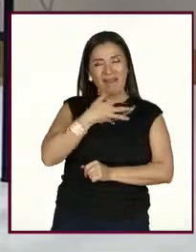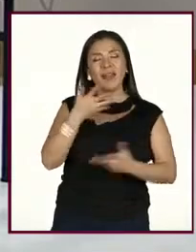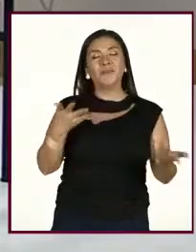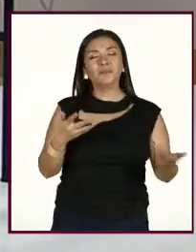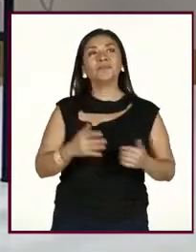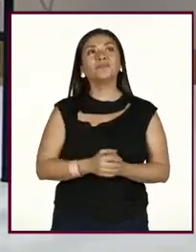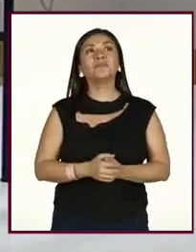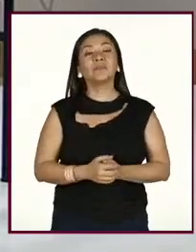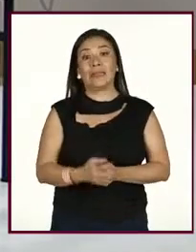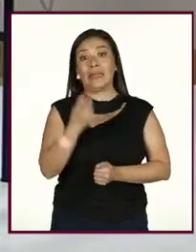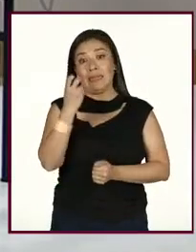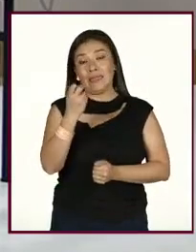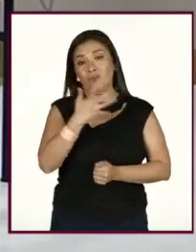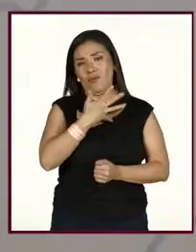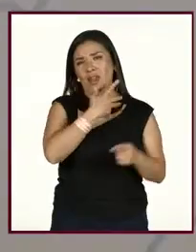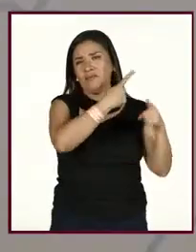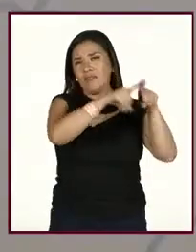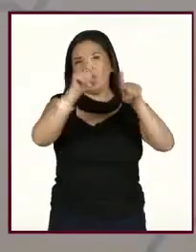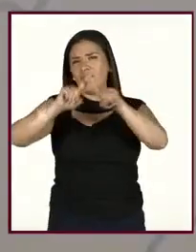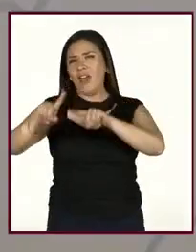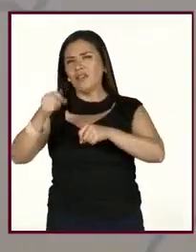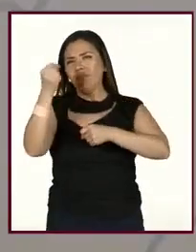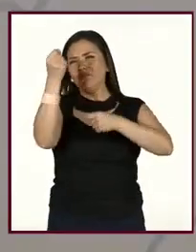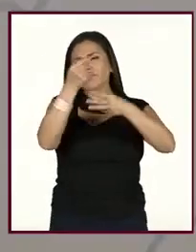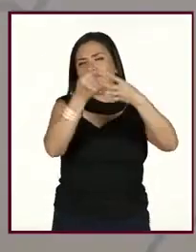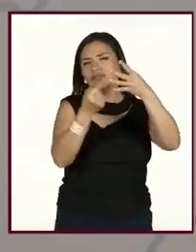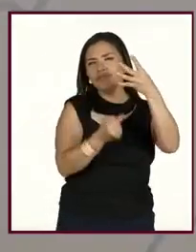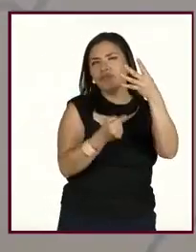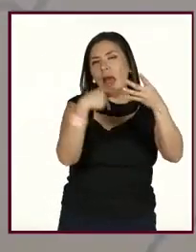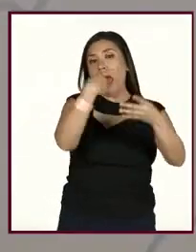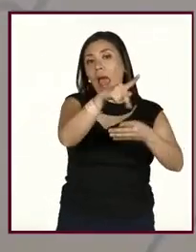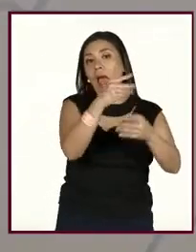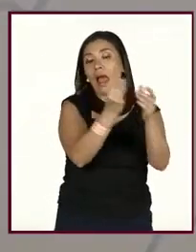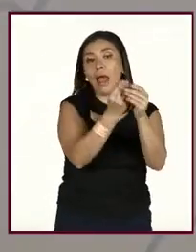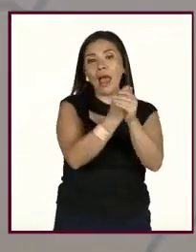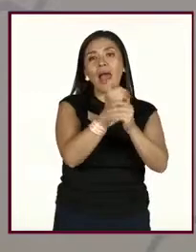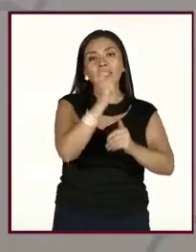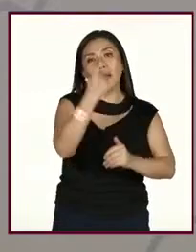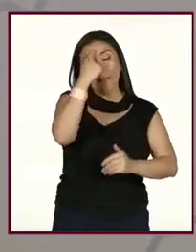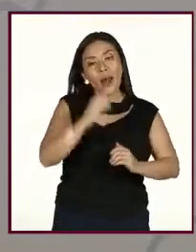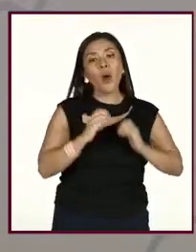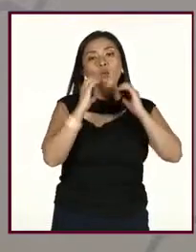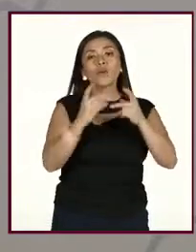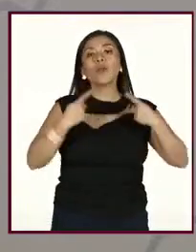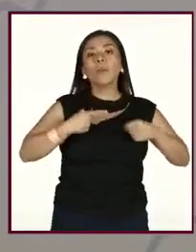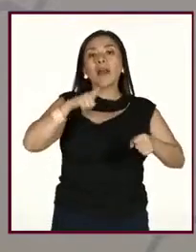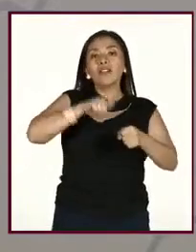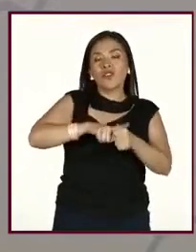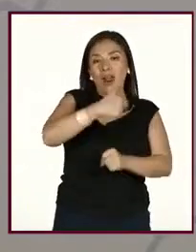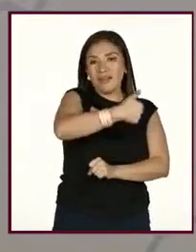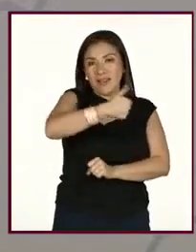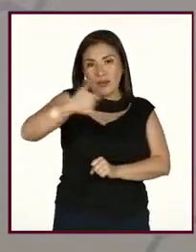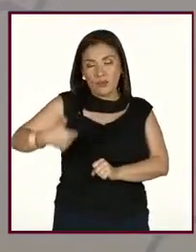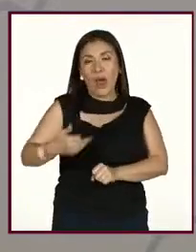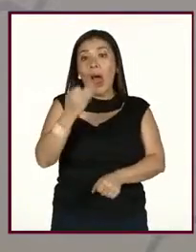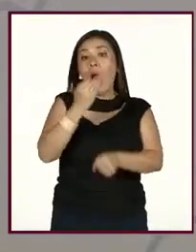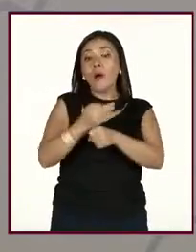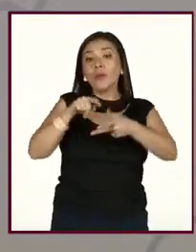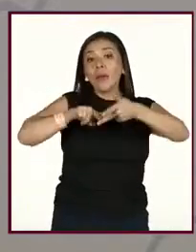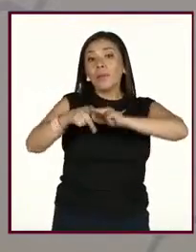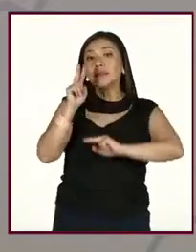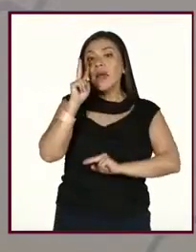Entonces, bueno, vamos a ver diferentes factores que involucran el autocuidado. Y ahorita pues vamos a empezar viendo